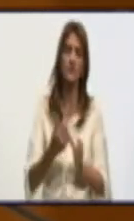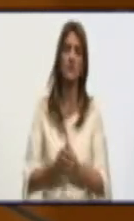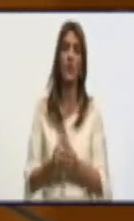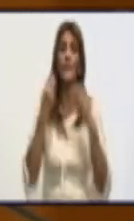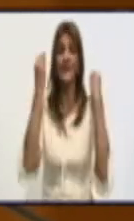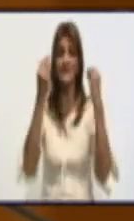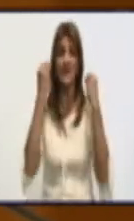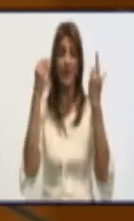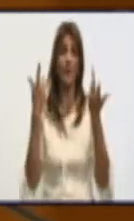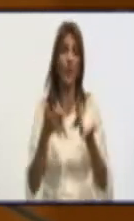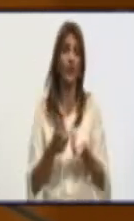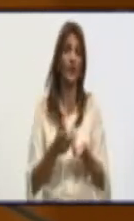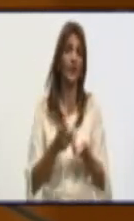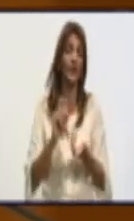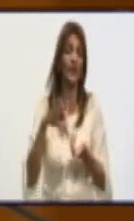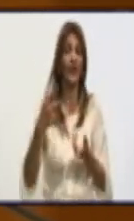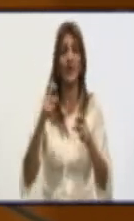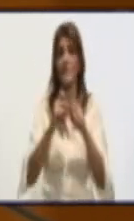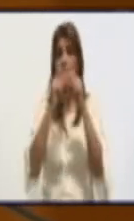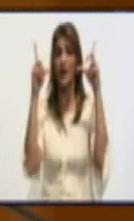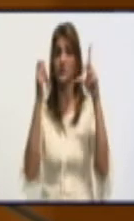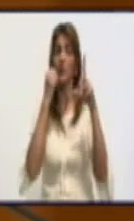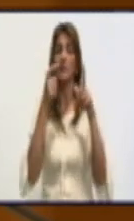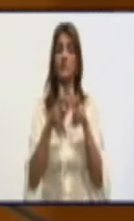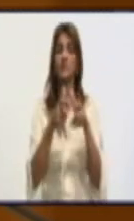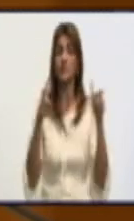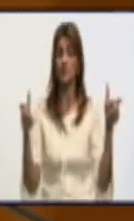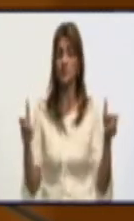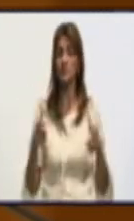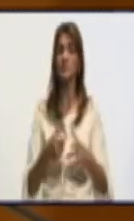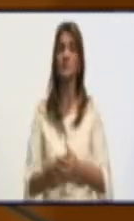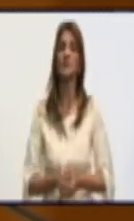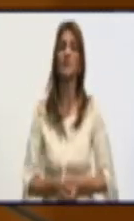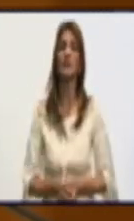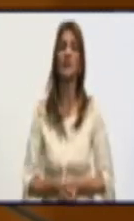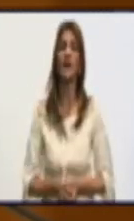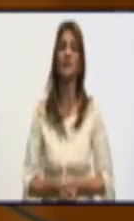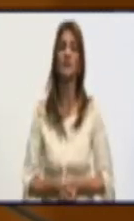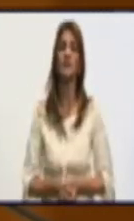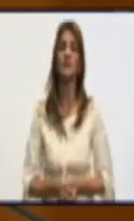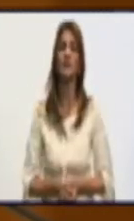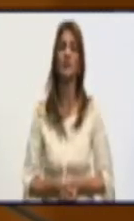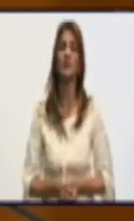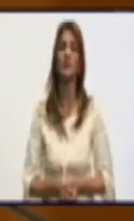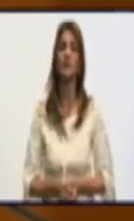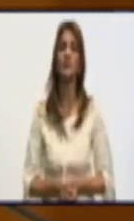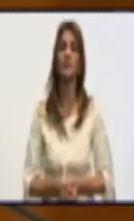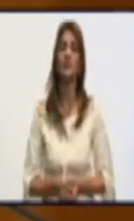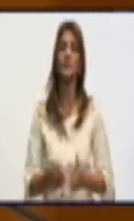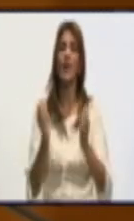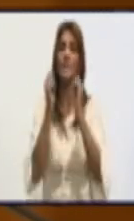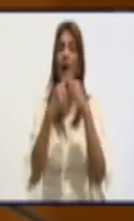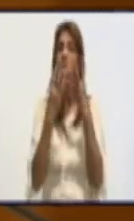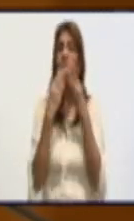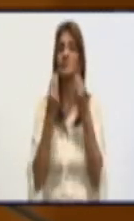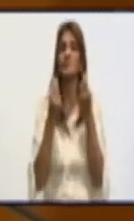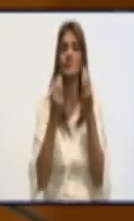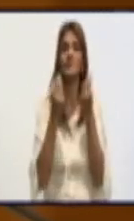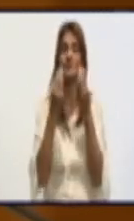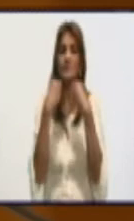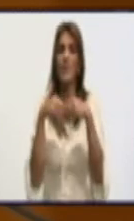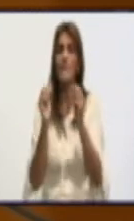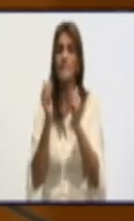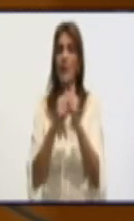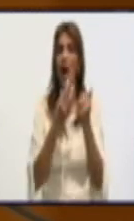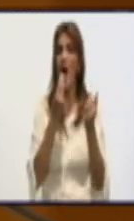grande. Es verdad, como alguien nos decía en una de las evaluaciones de la encuesta que se hizo, que tiene determinado sabor a maíz, es que tiene harina de maíz, tiene